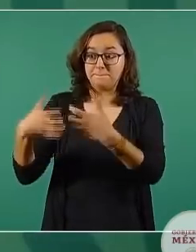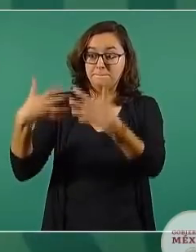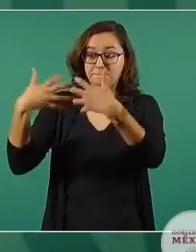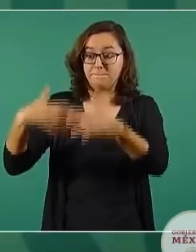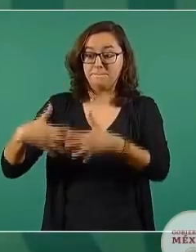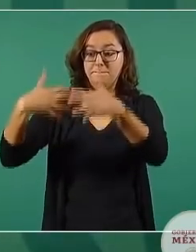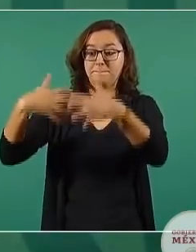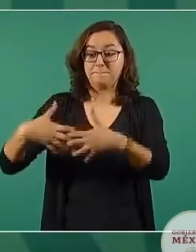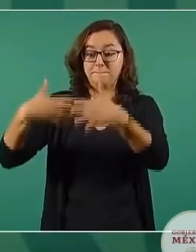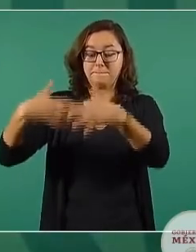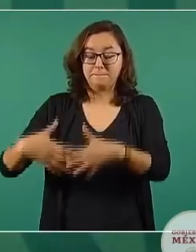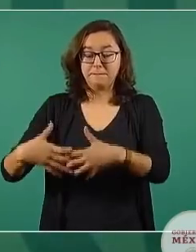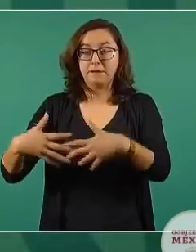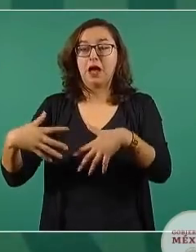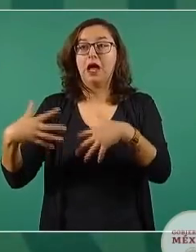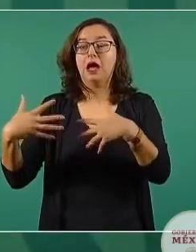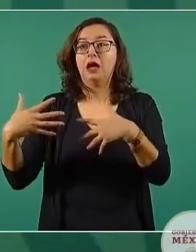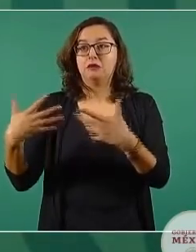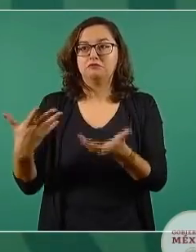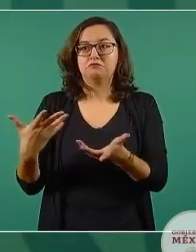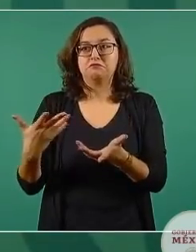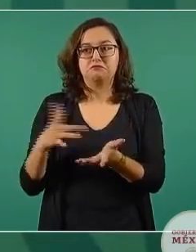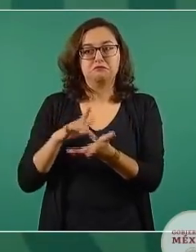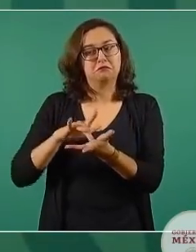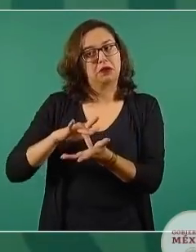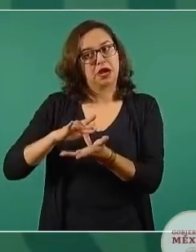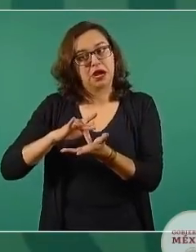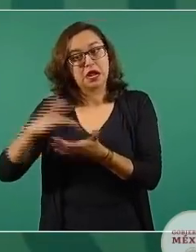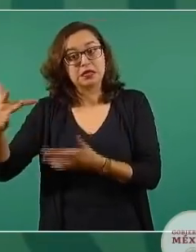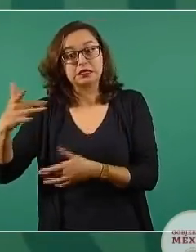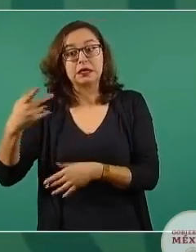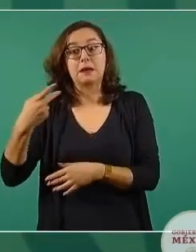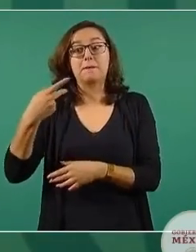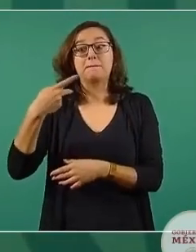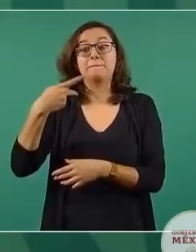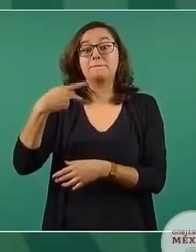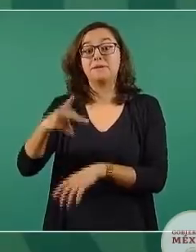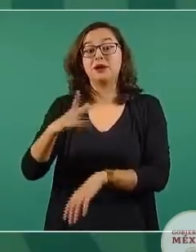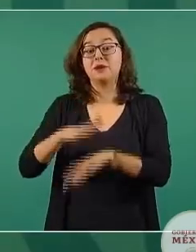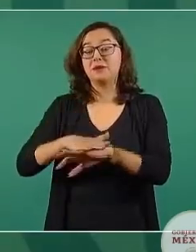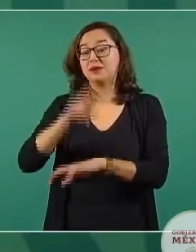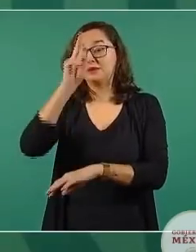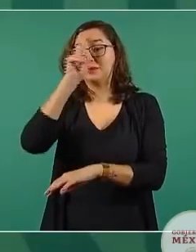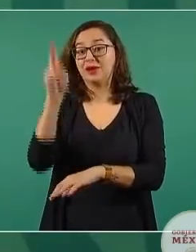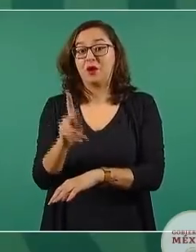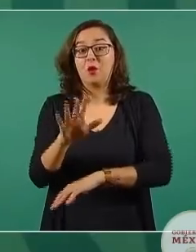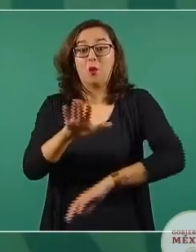millones en mil libros en las bodegas del fondo, desbordaban las bodegas del fondo y de Ducal,